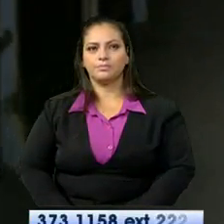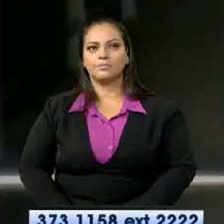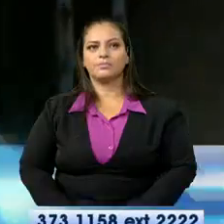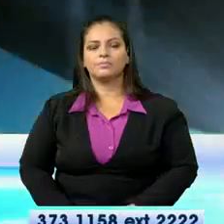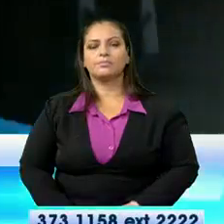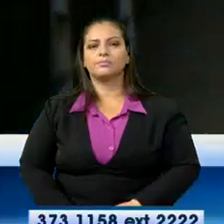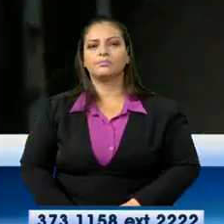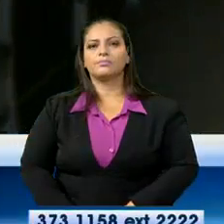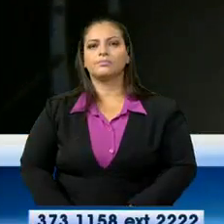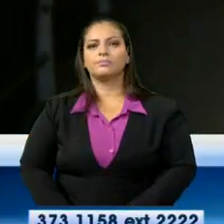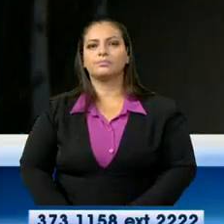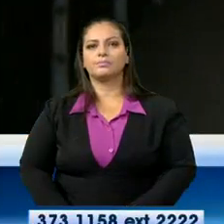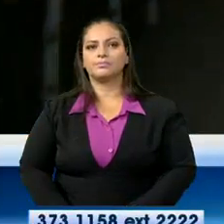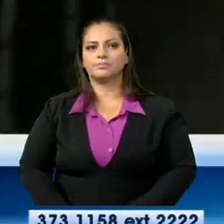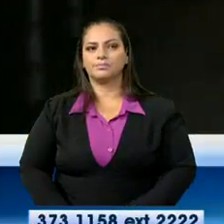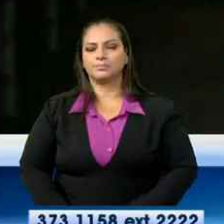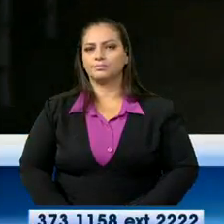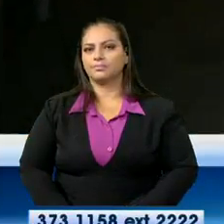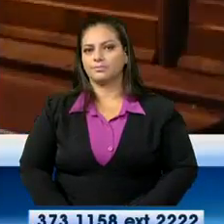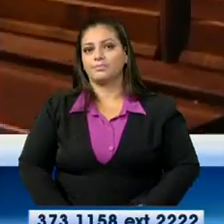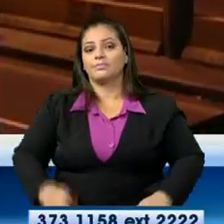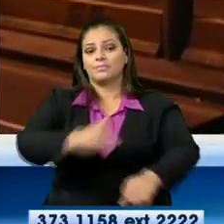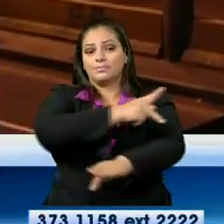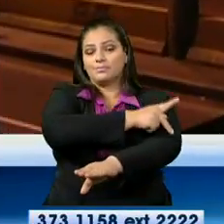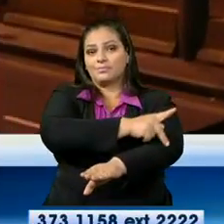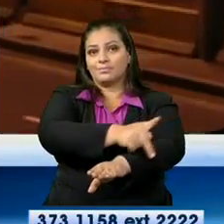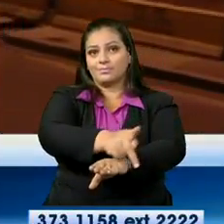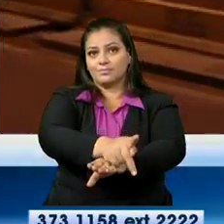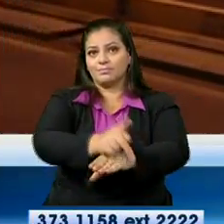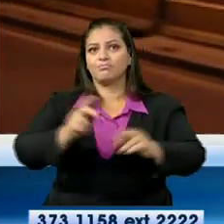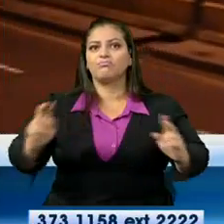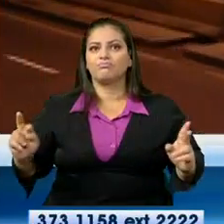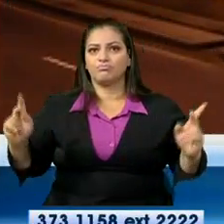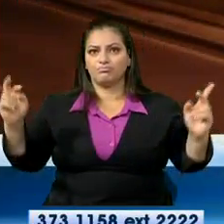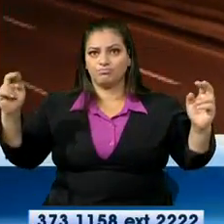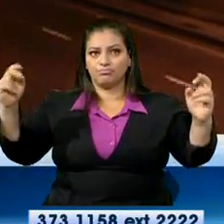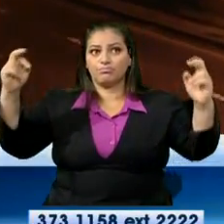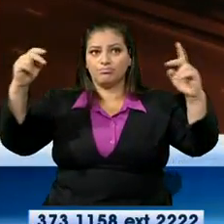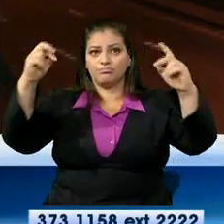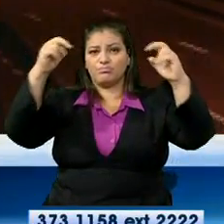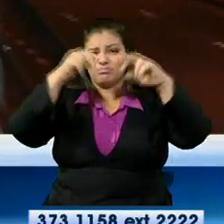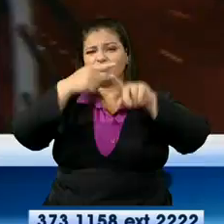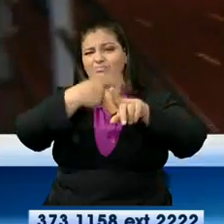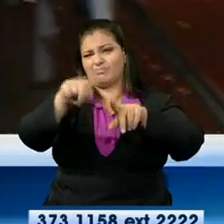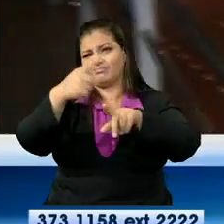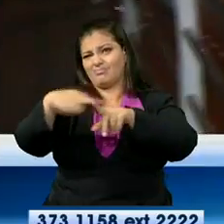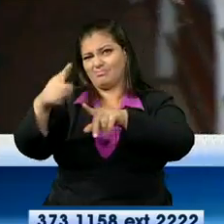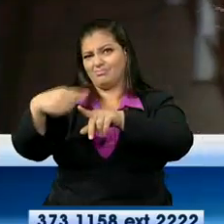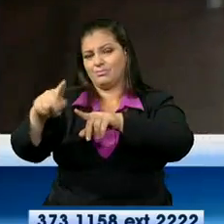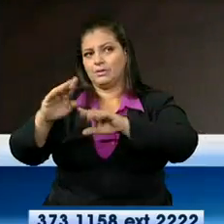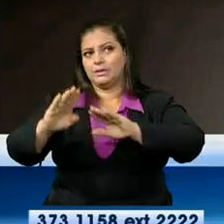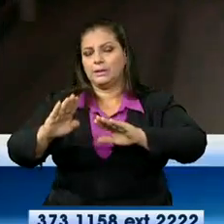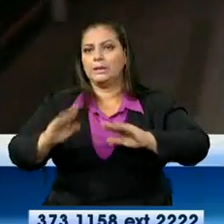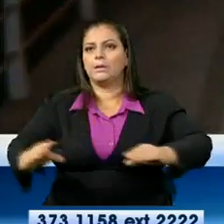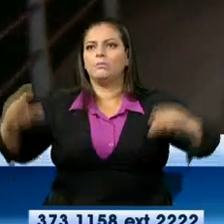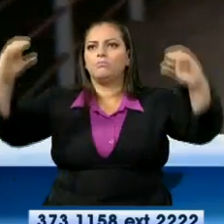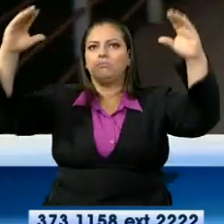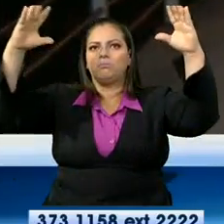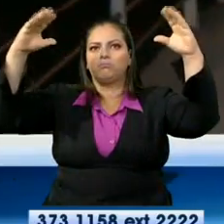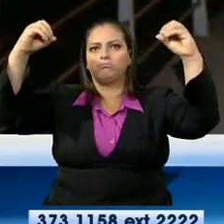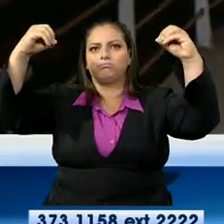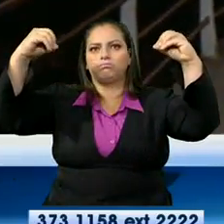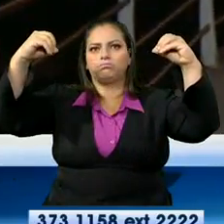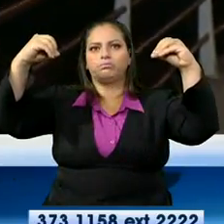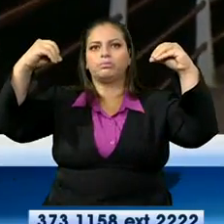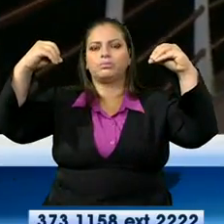La mayoría de pasos peatonales ubicados sobre la vía perimetral desde la Trinitaria en el sur